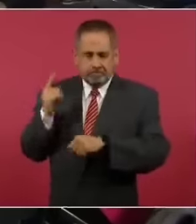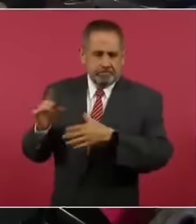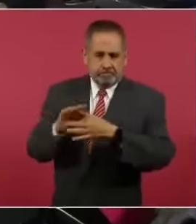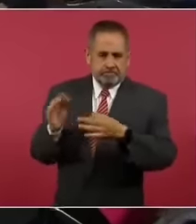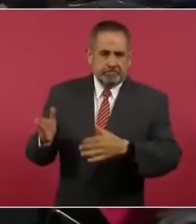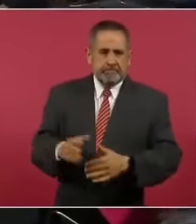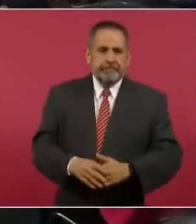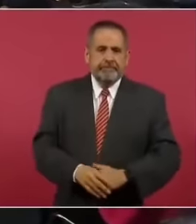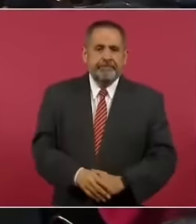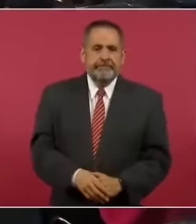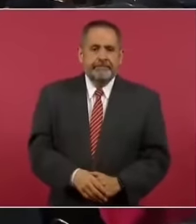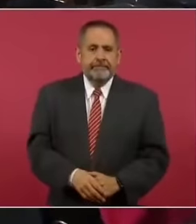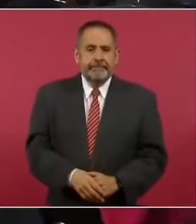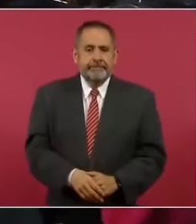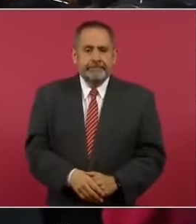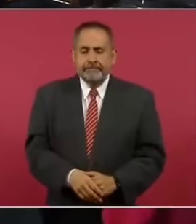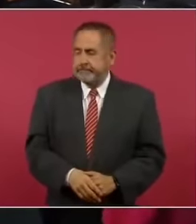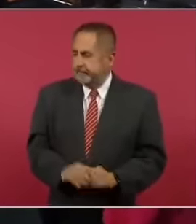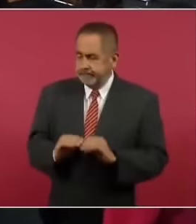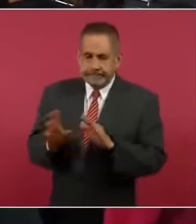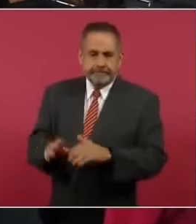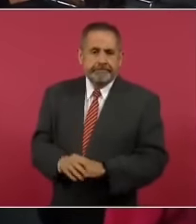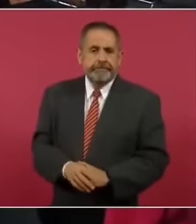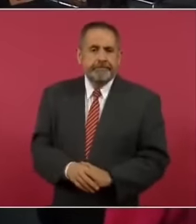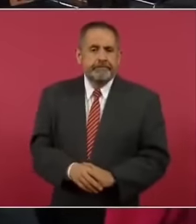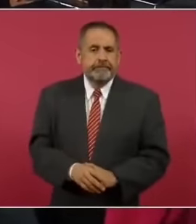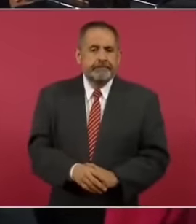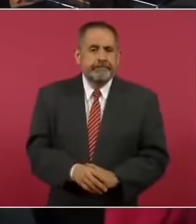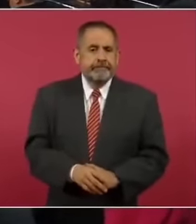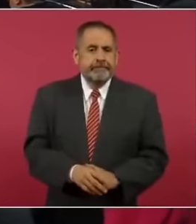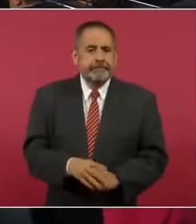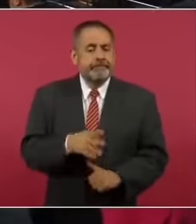platícales. Claro que sí. Buenos días.